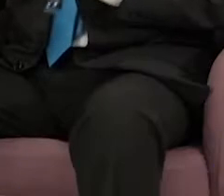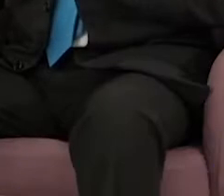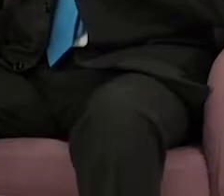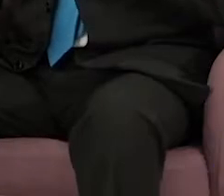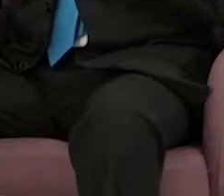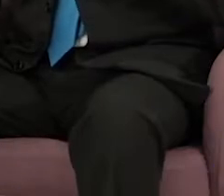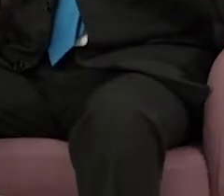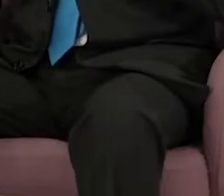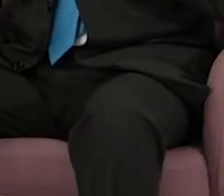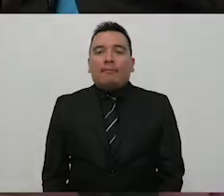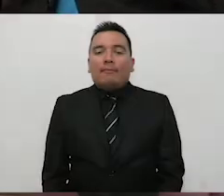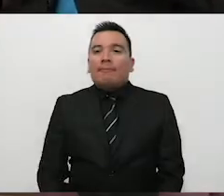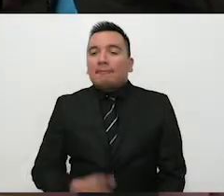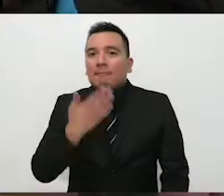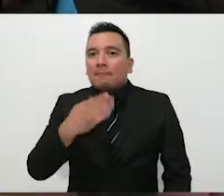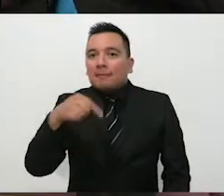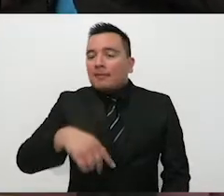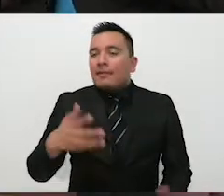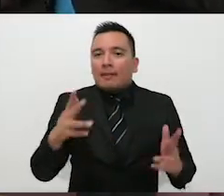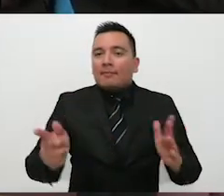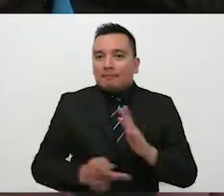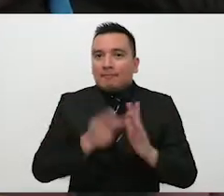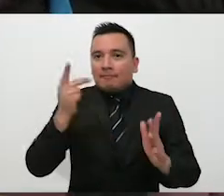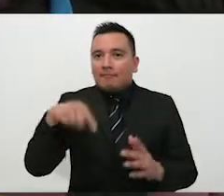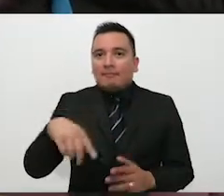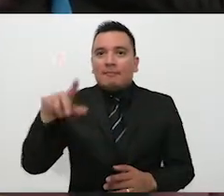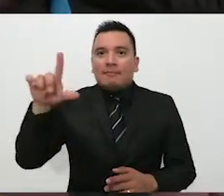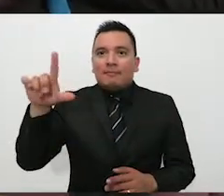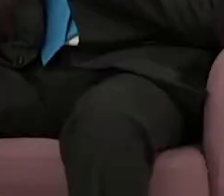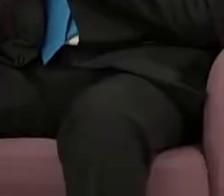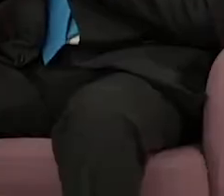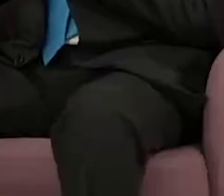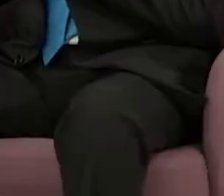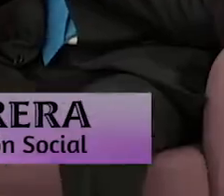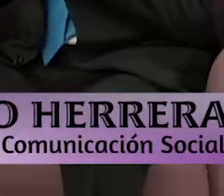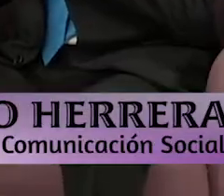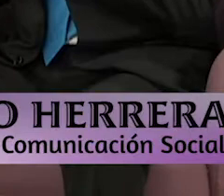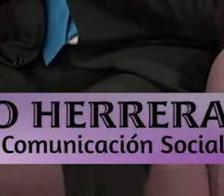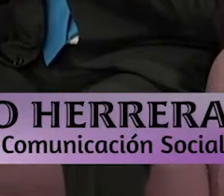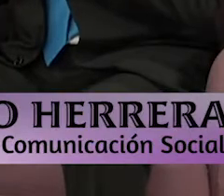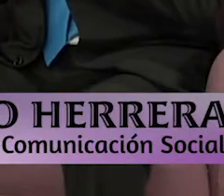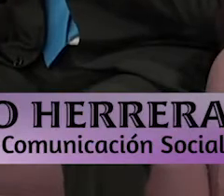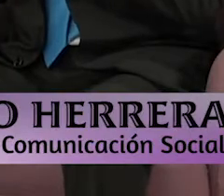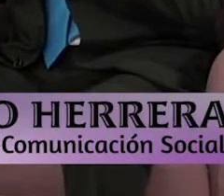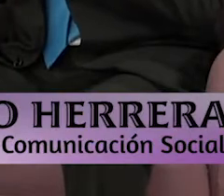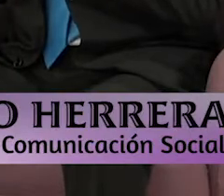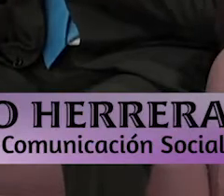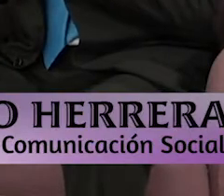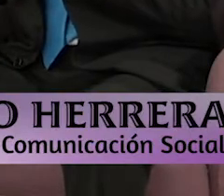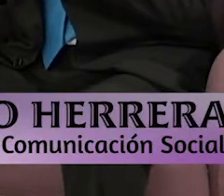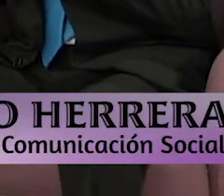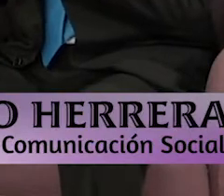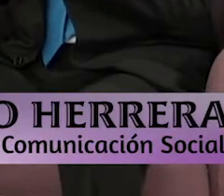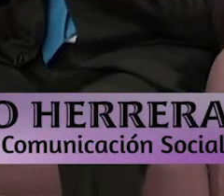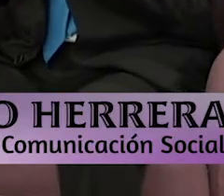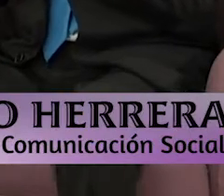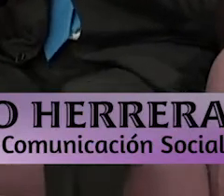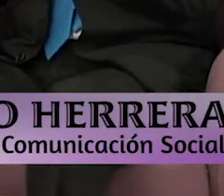Ya regresamos a su programa La Urna y estamos platicando con la consejera Beatriz Eugenia Rodríguez Villanueva. Ella preside la Comisión de